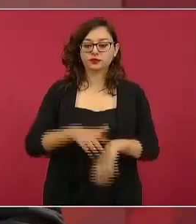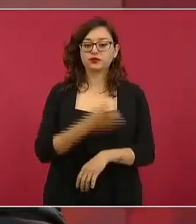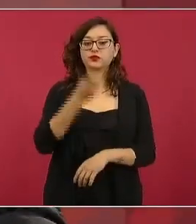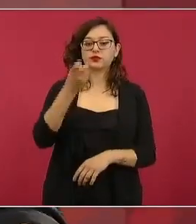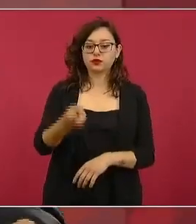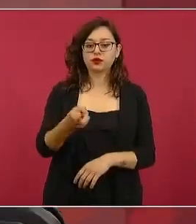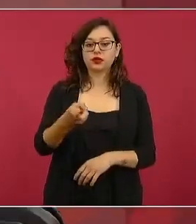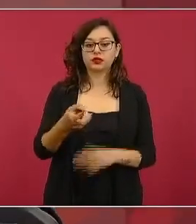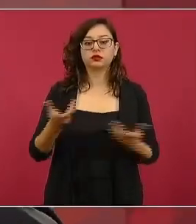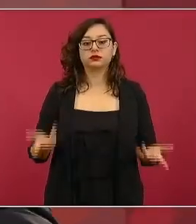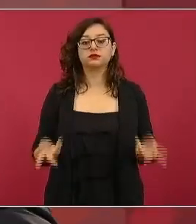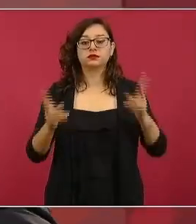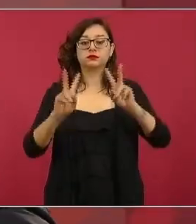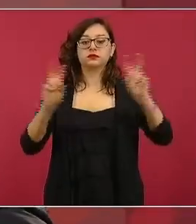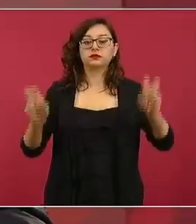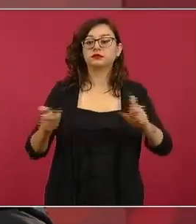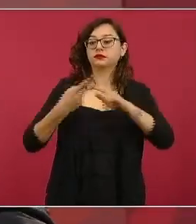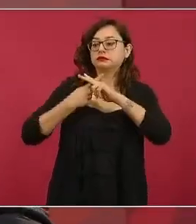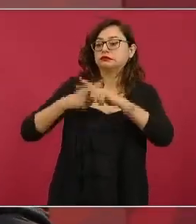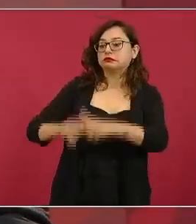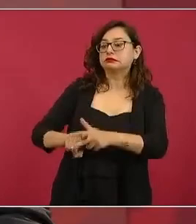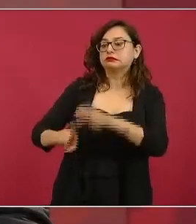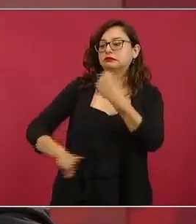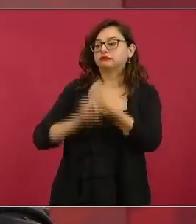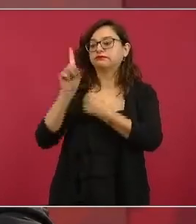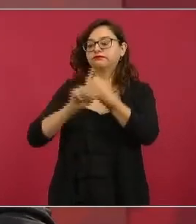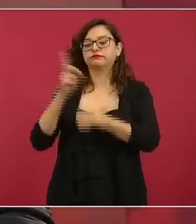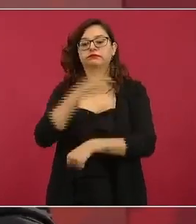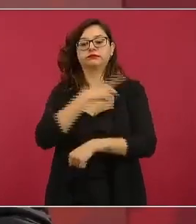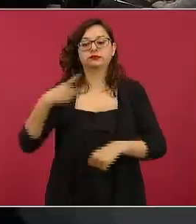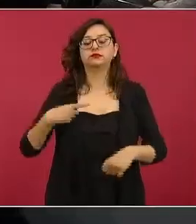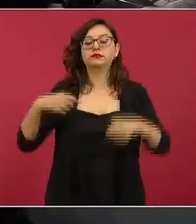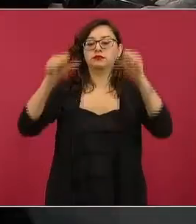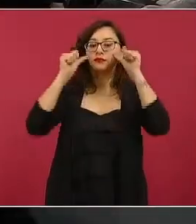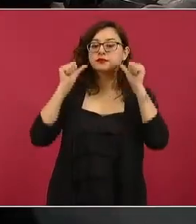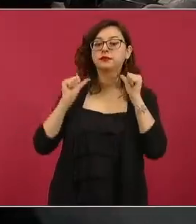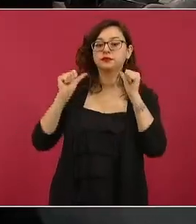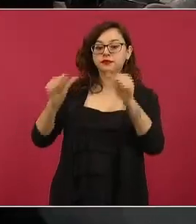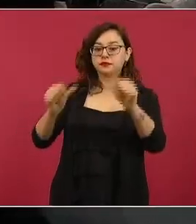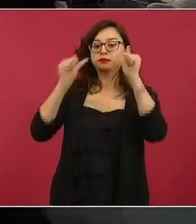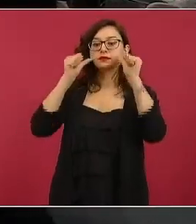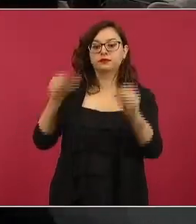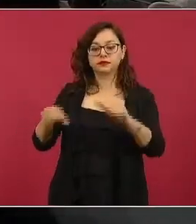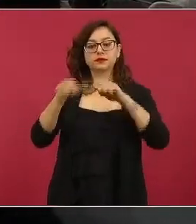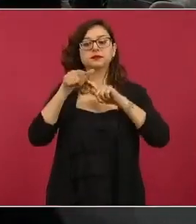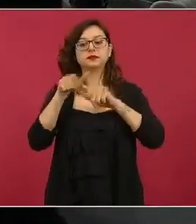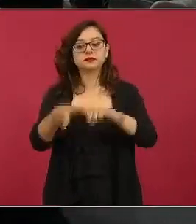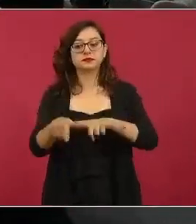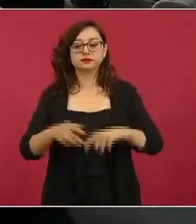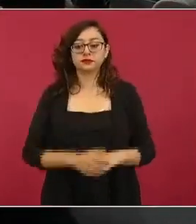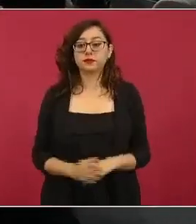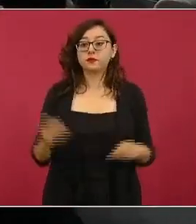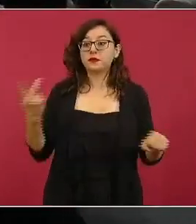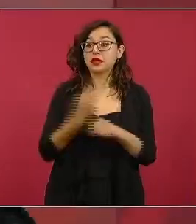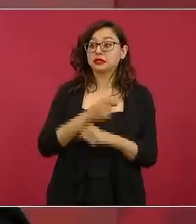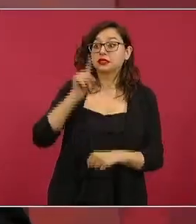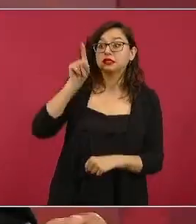atendiendo las causas en el caso lamentable de querétaro